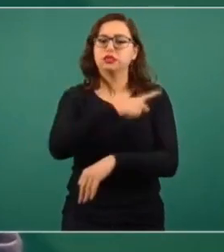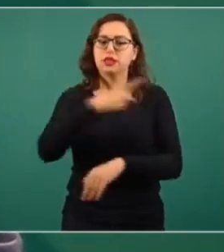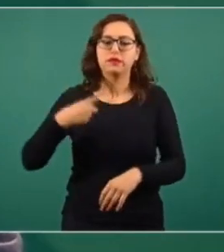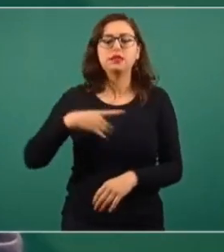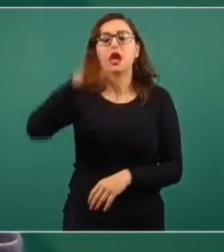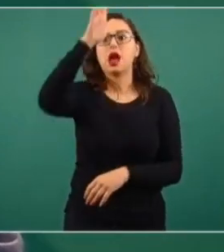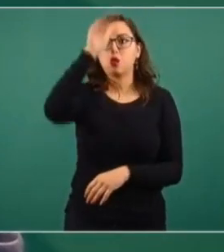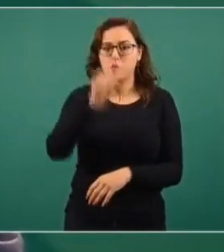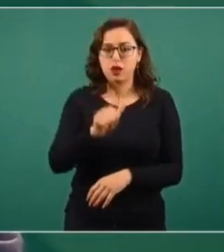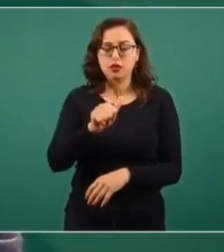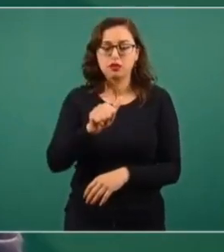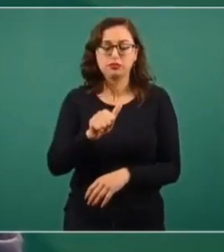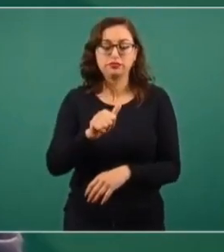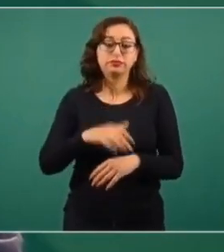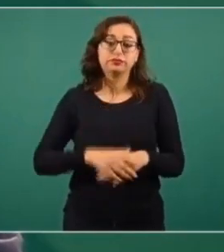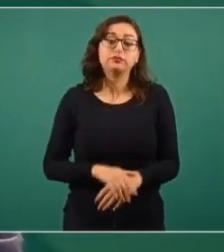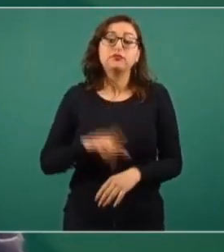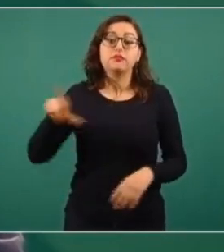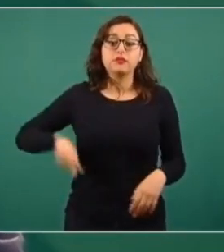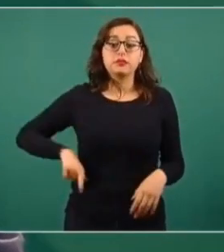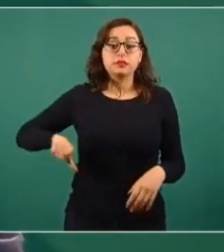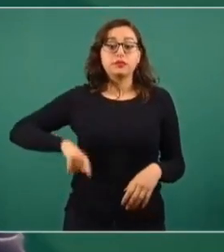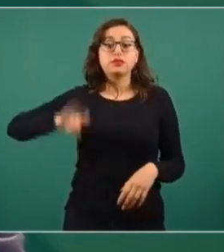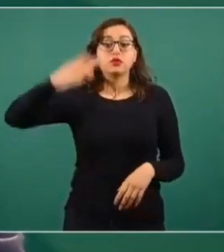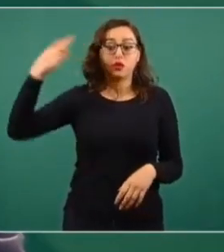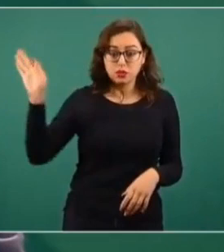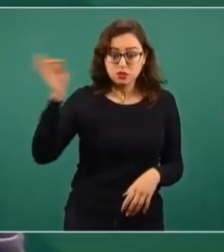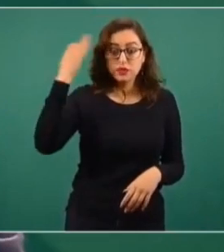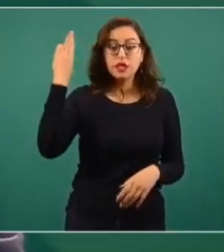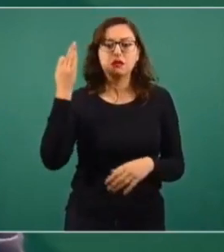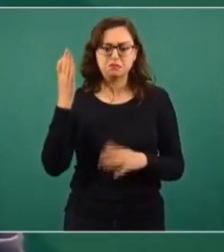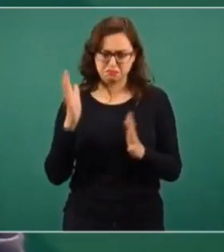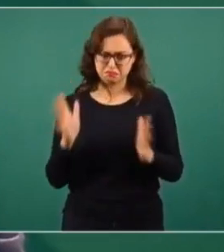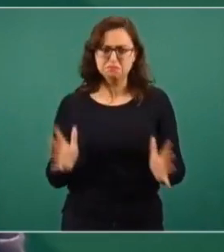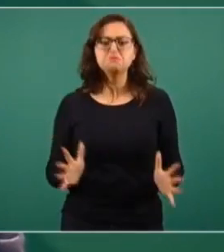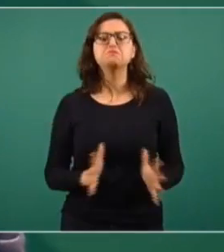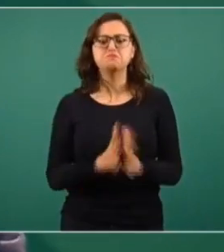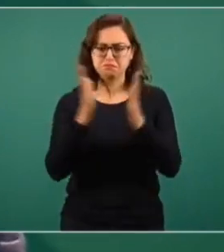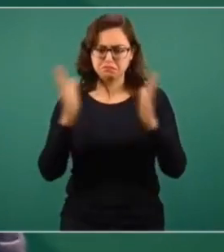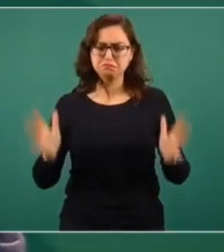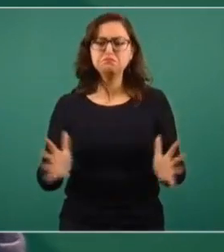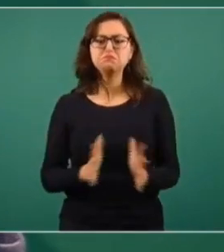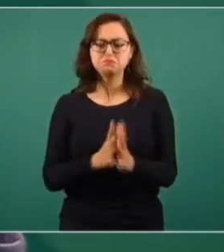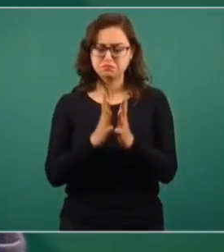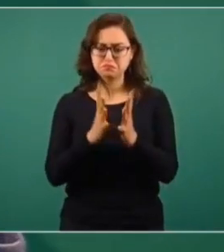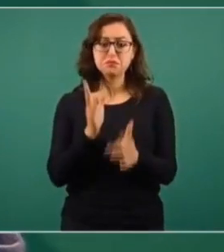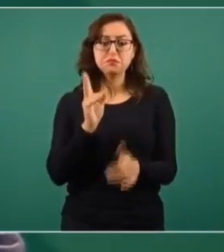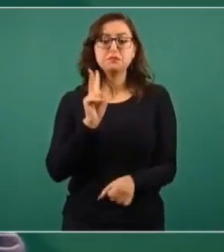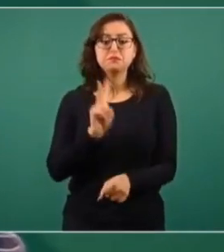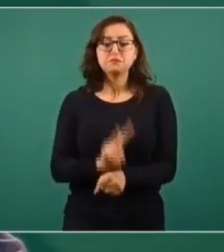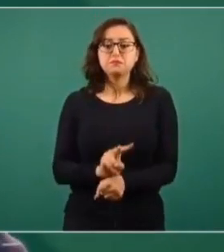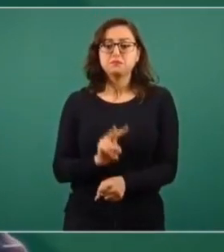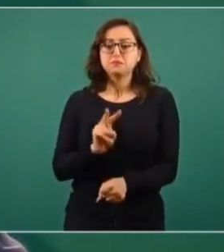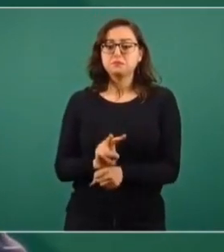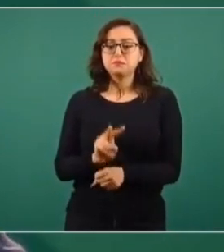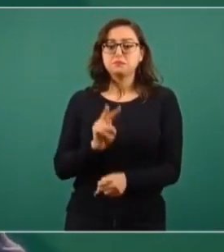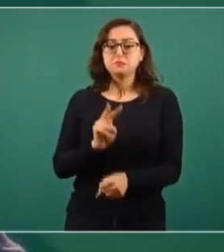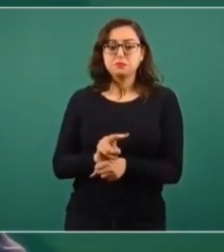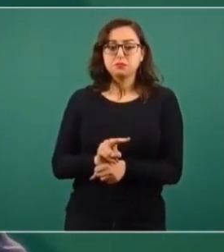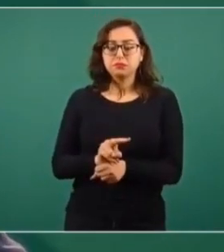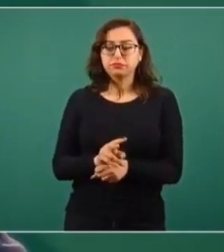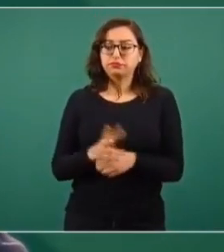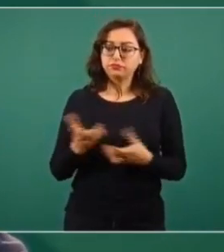si se quiere encontrar. Y el gobierno federal participará en este seguimiento para velar